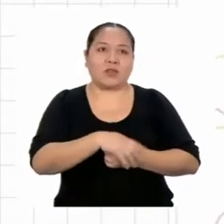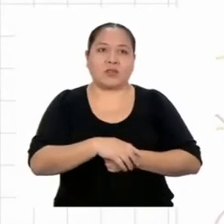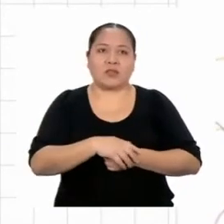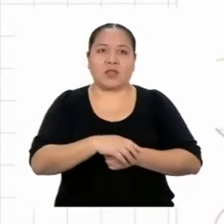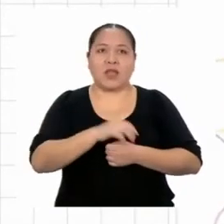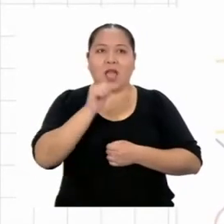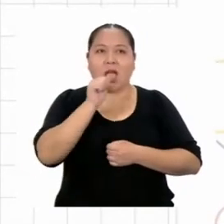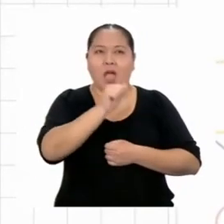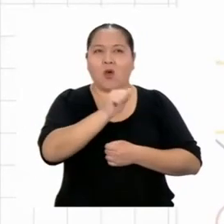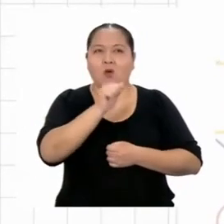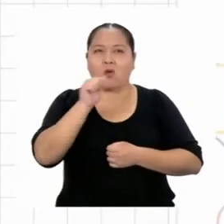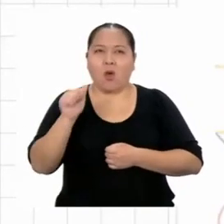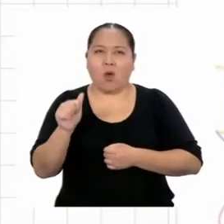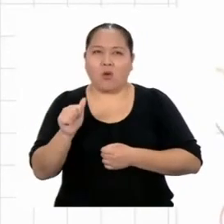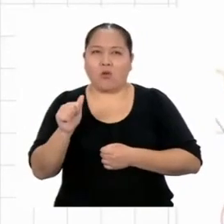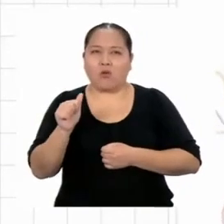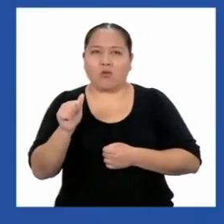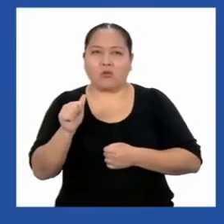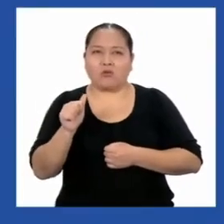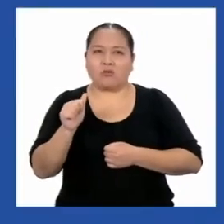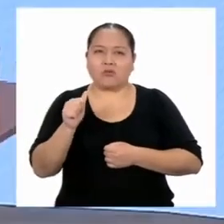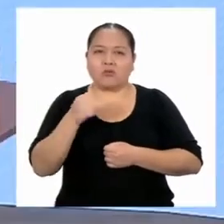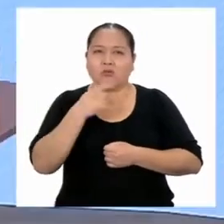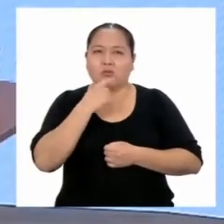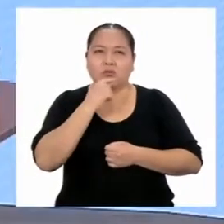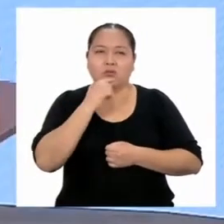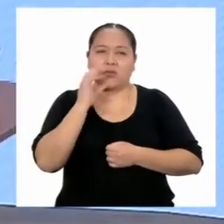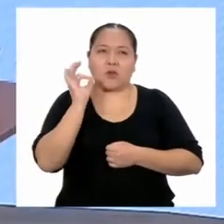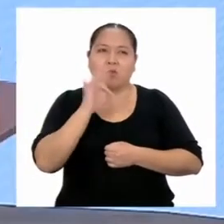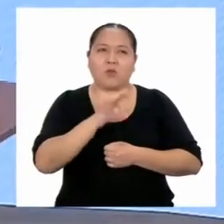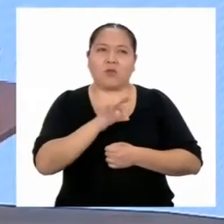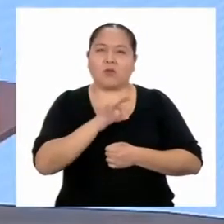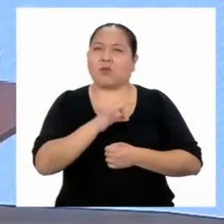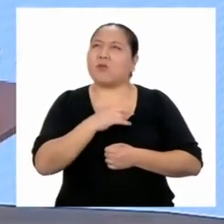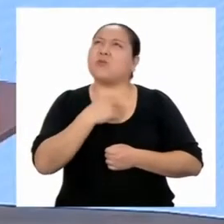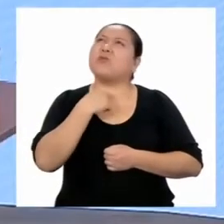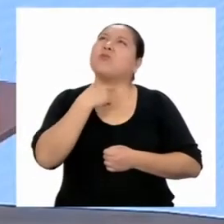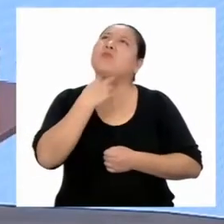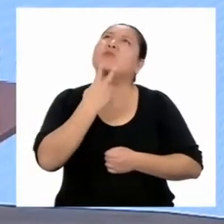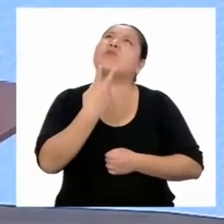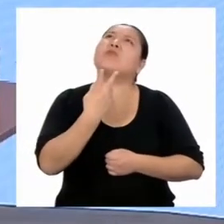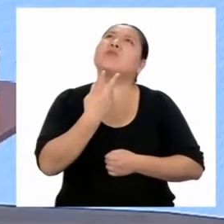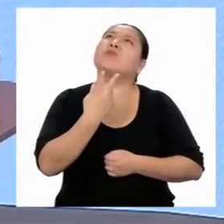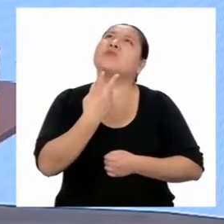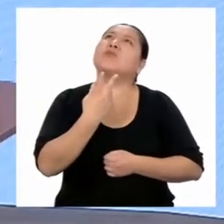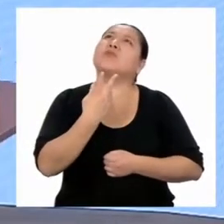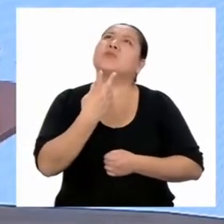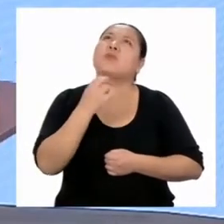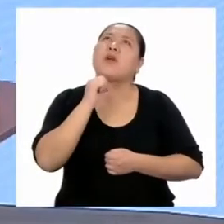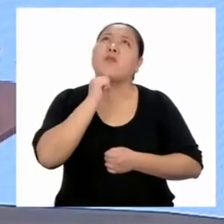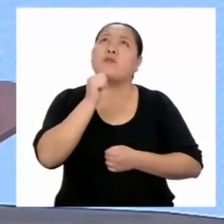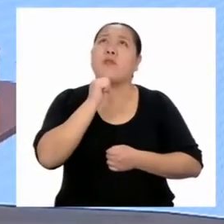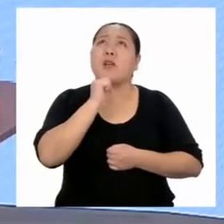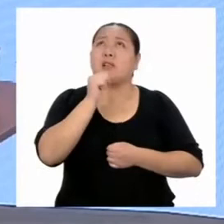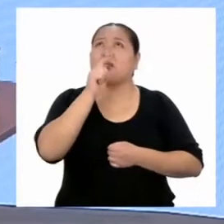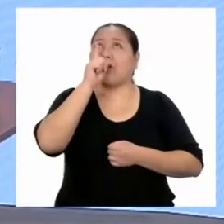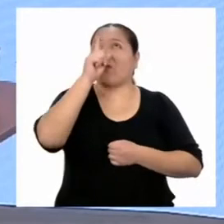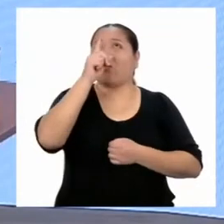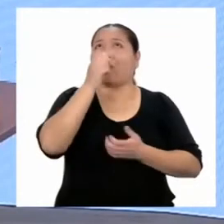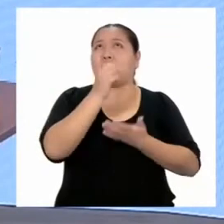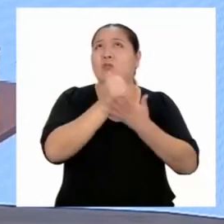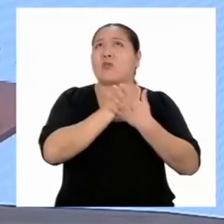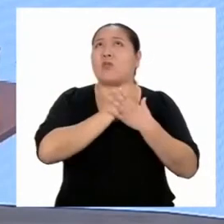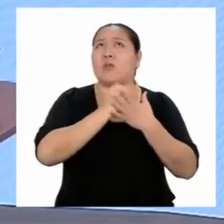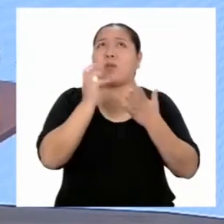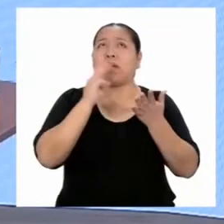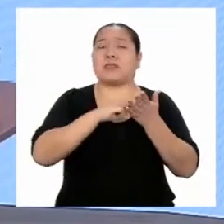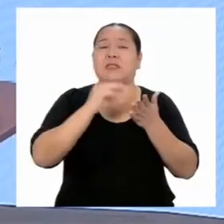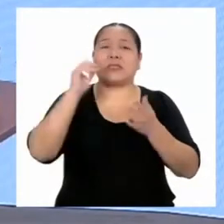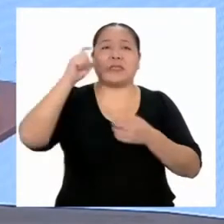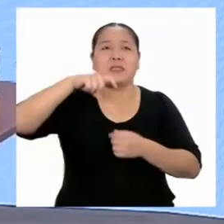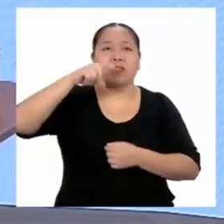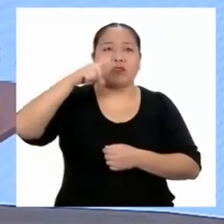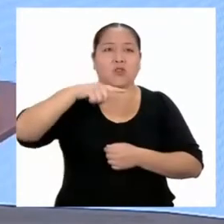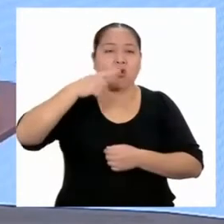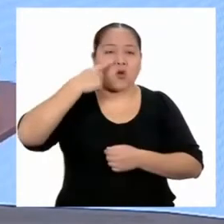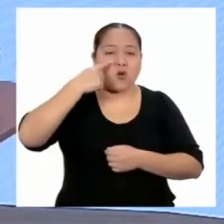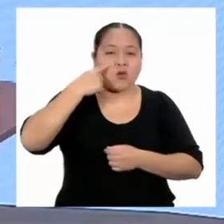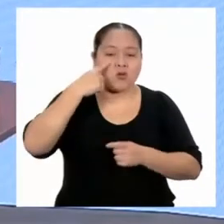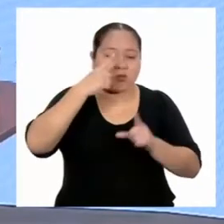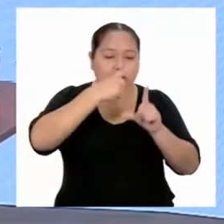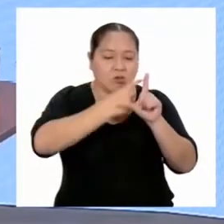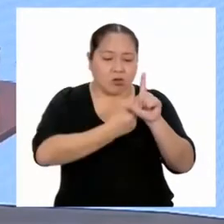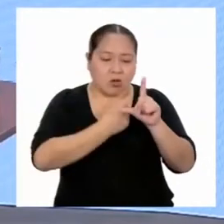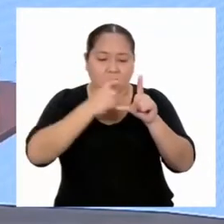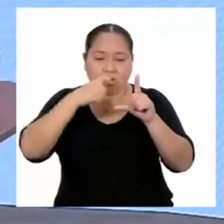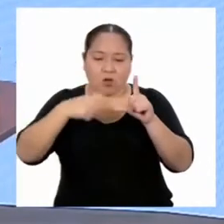ÁNGULO-ÁNGULO tampoco. Señor de la voz misteriosa, me falta una pista más. Necesito conocer la medida de los